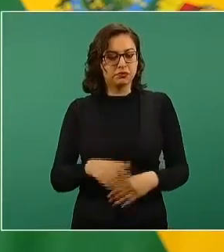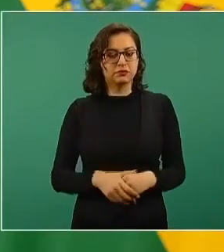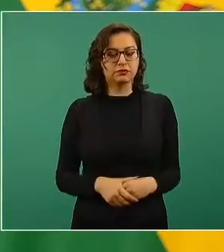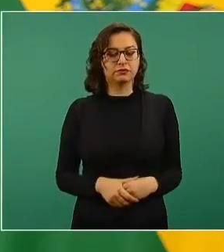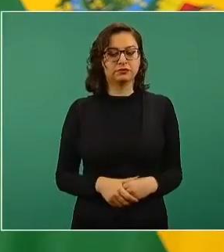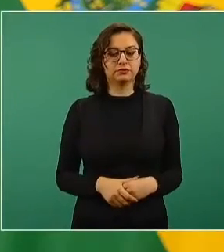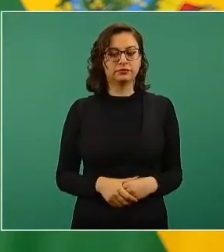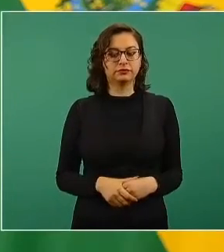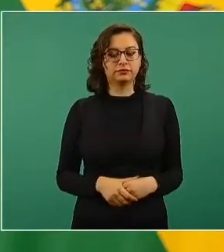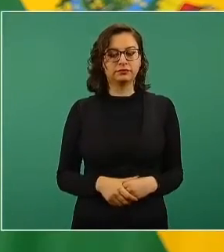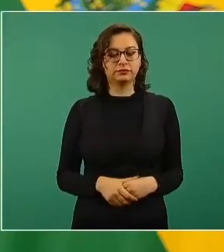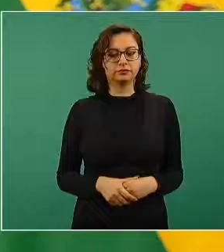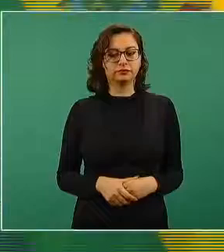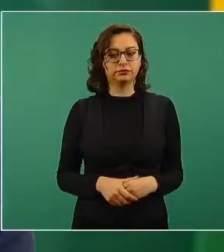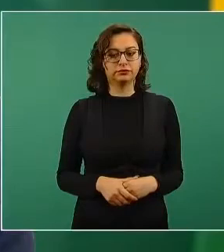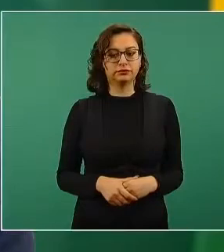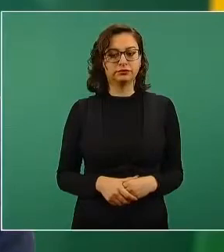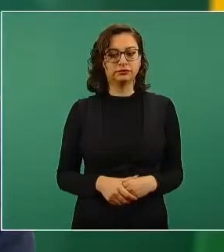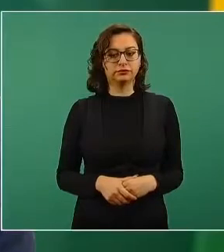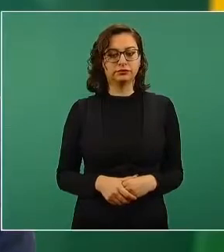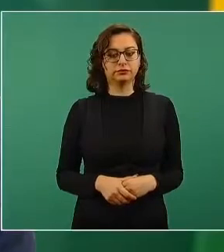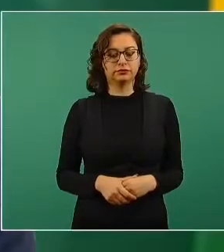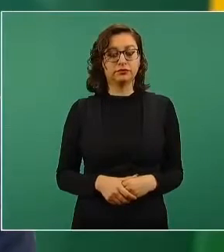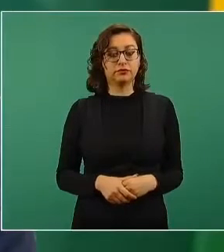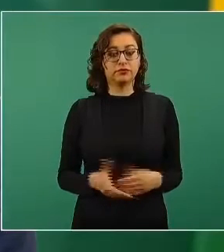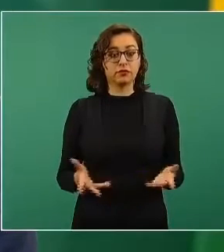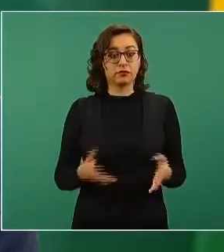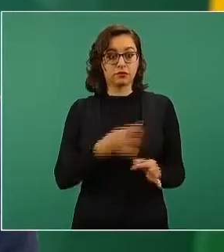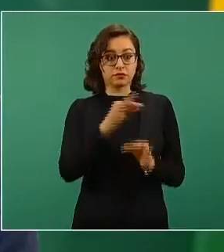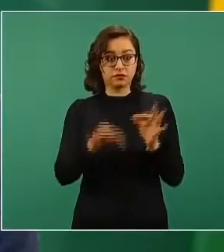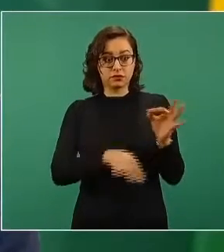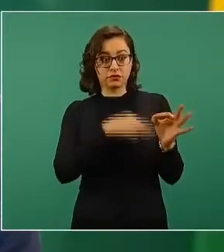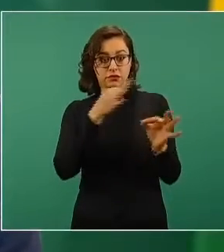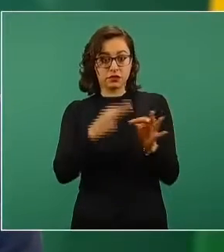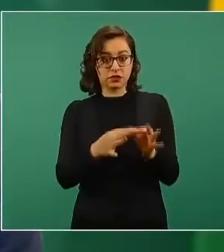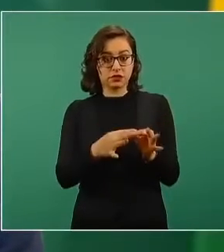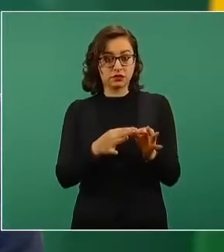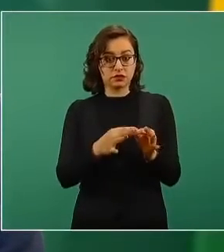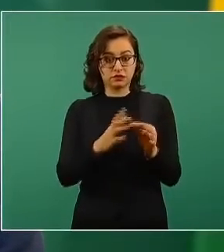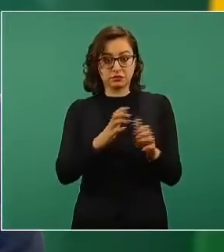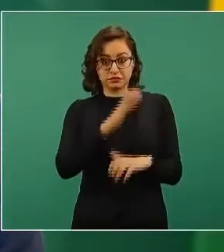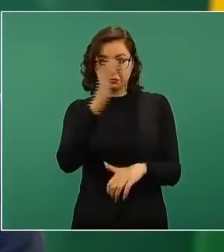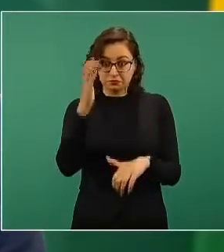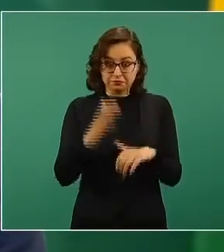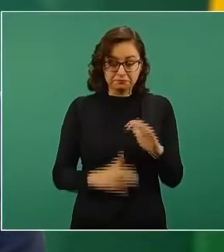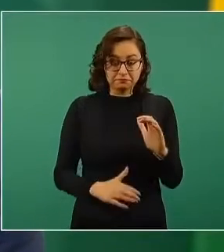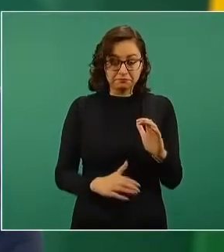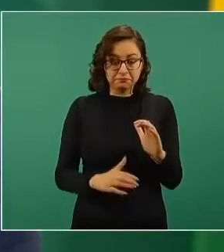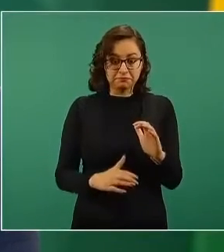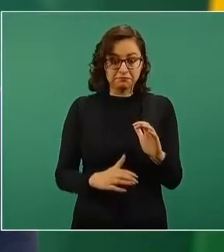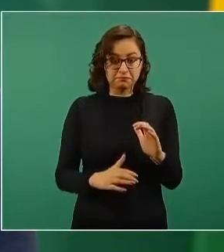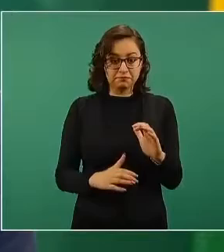considere. Y al terminar la intervención del presidente,